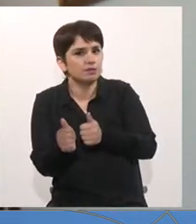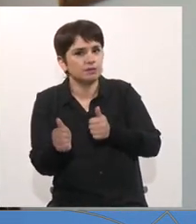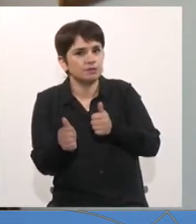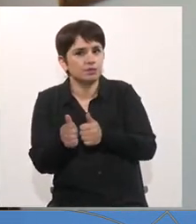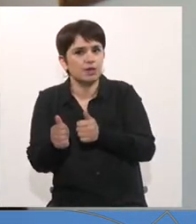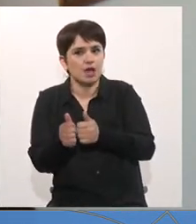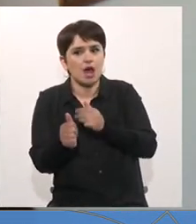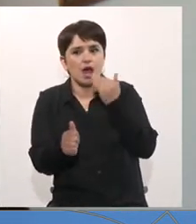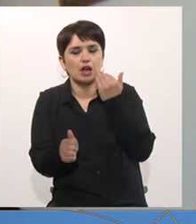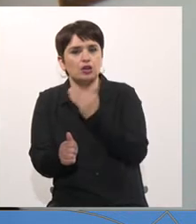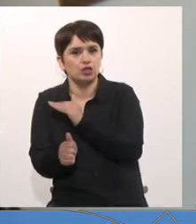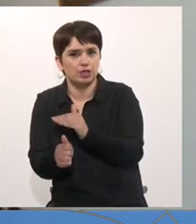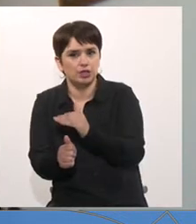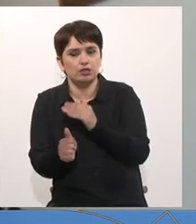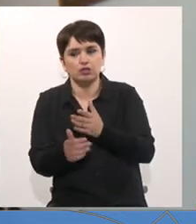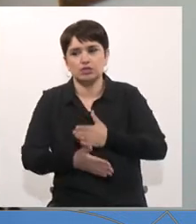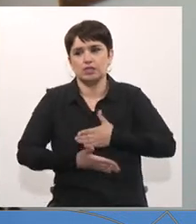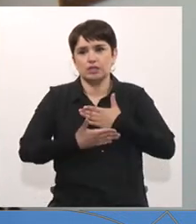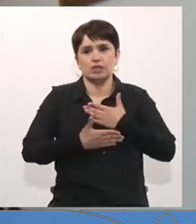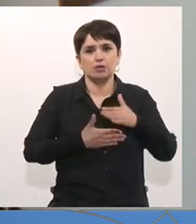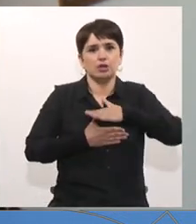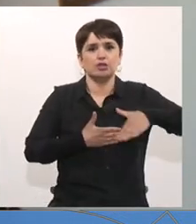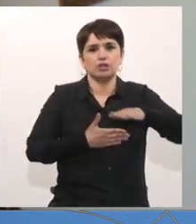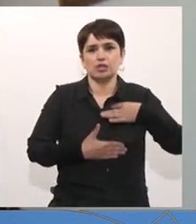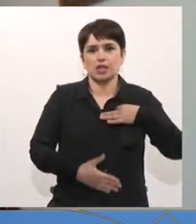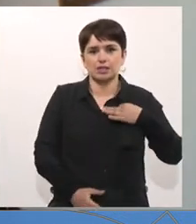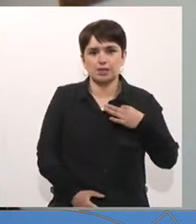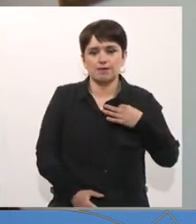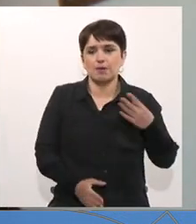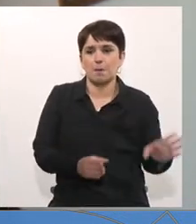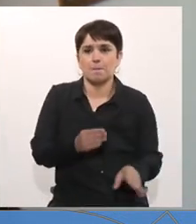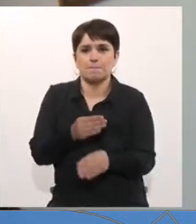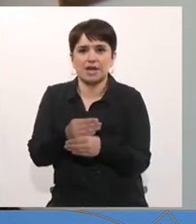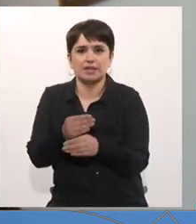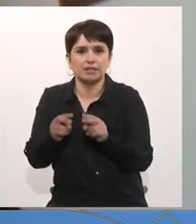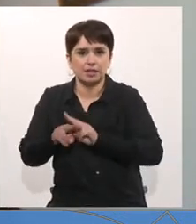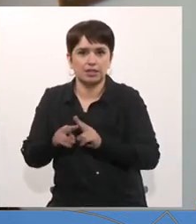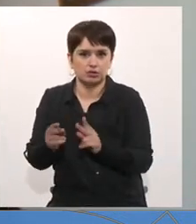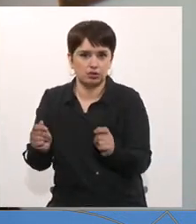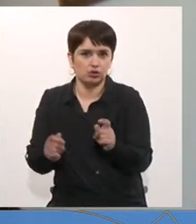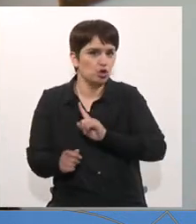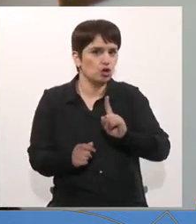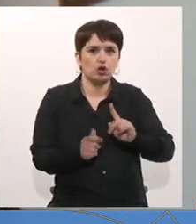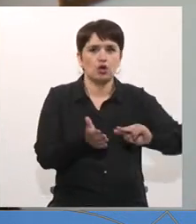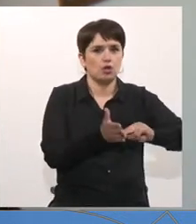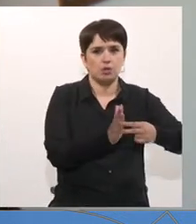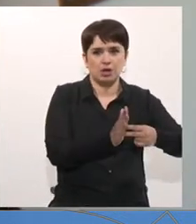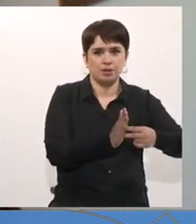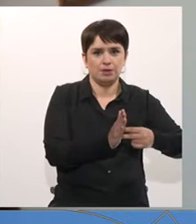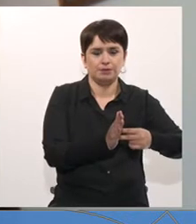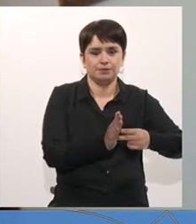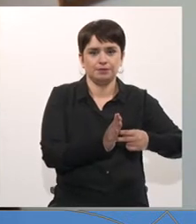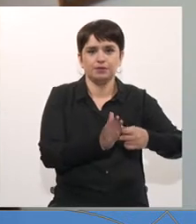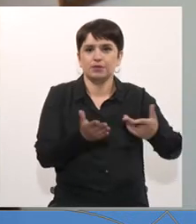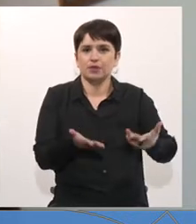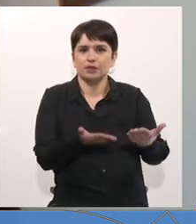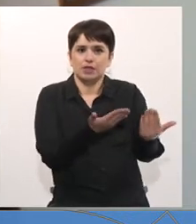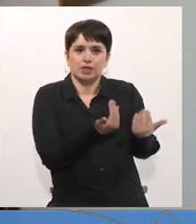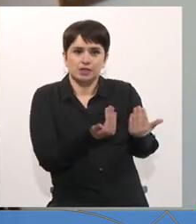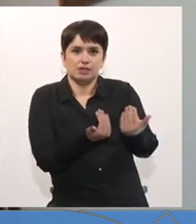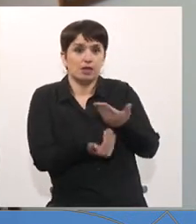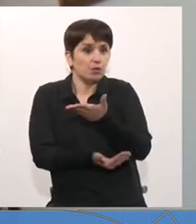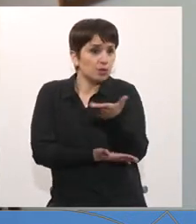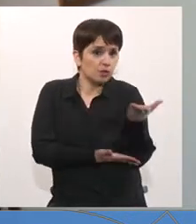Por lo tanto, nosotros sentimos que la sociedad civil es parte de la solución, no parte del problema. Y por lo tanto, requerimos de